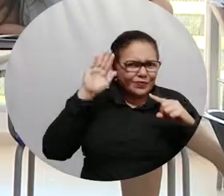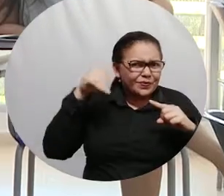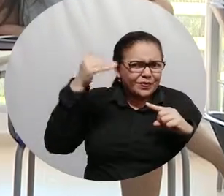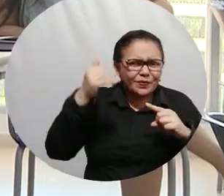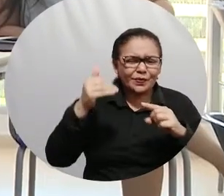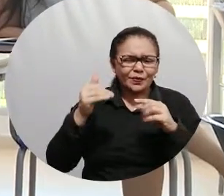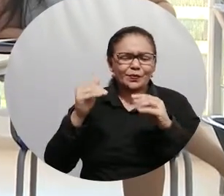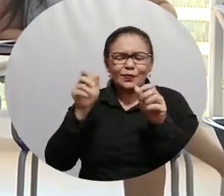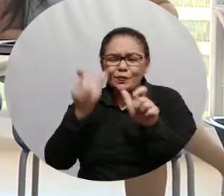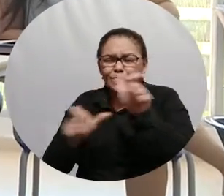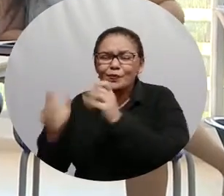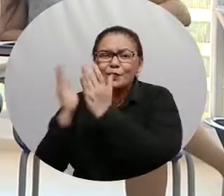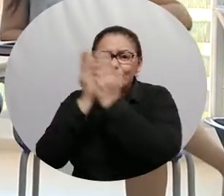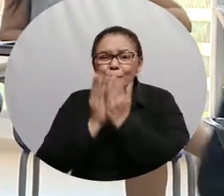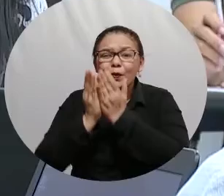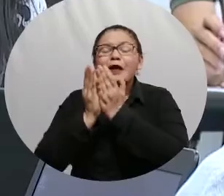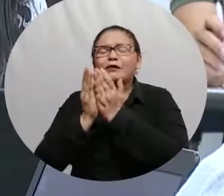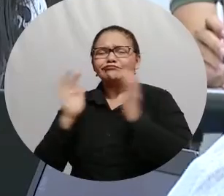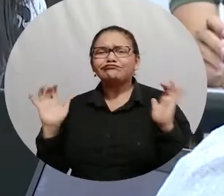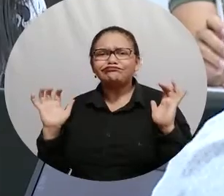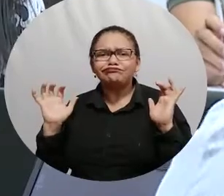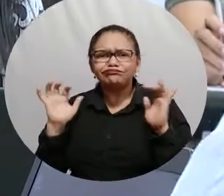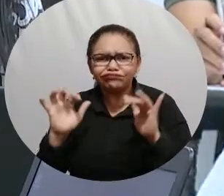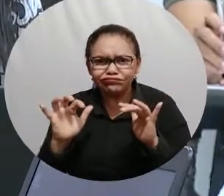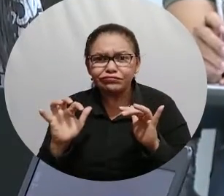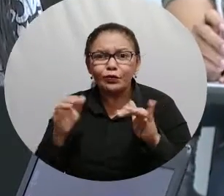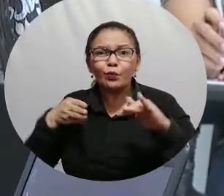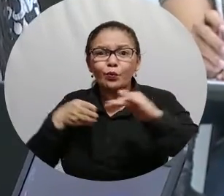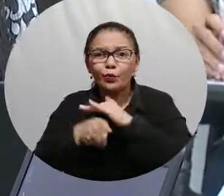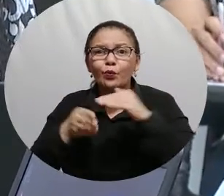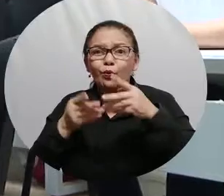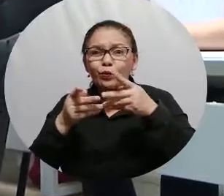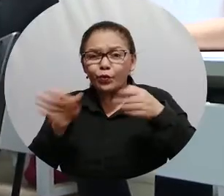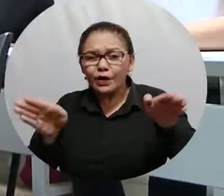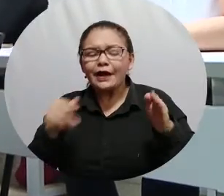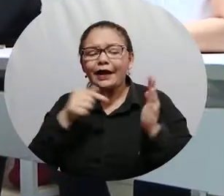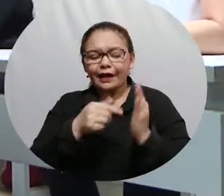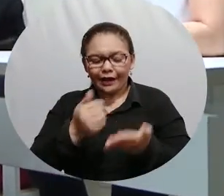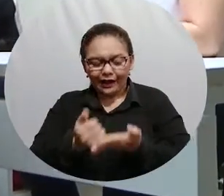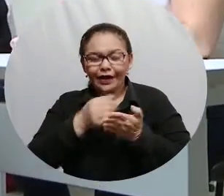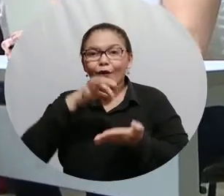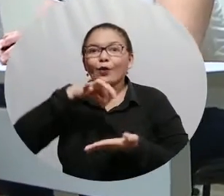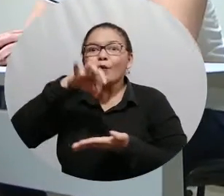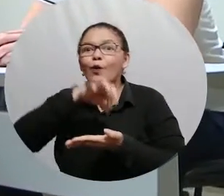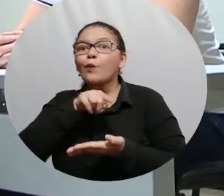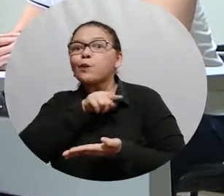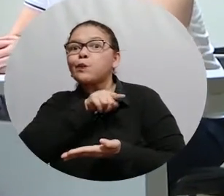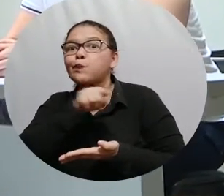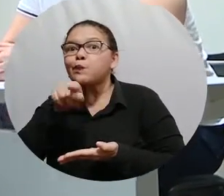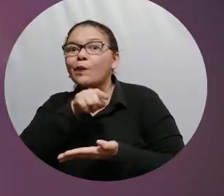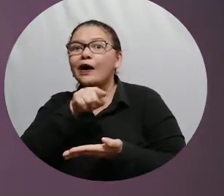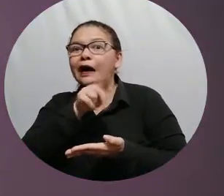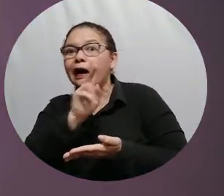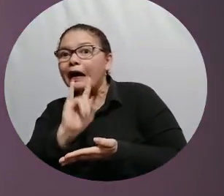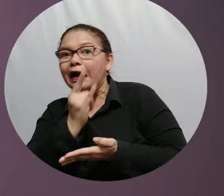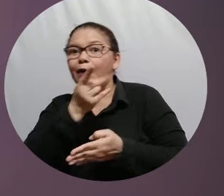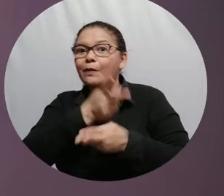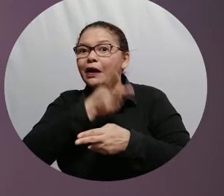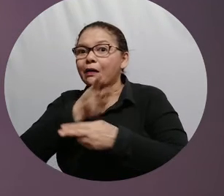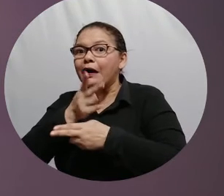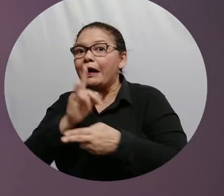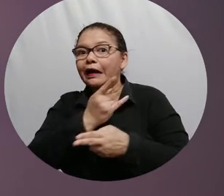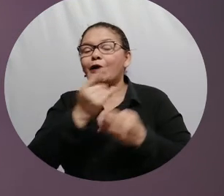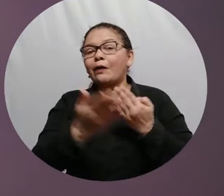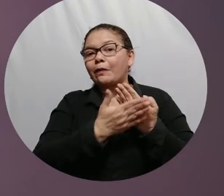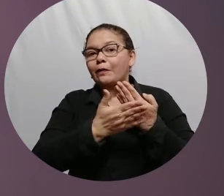ingresen los estudiantes en su totalidad, es que puedan utilizarlo para ubicarse al interior de la Universidad del Magdalena. El usuario